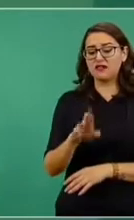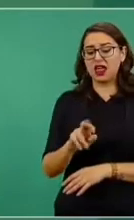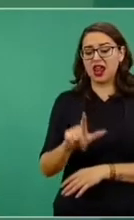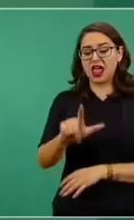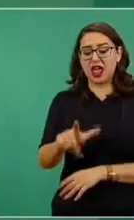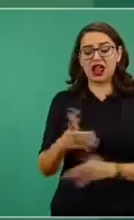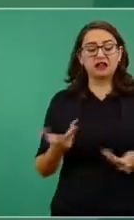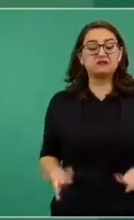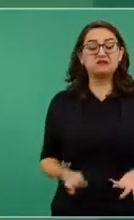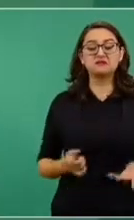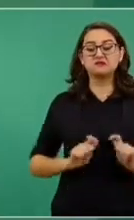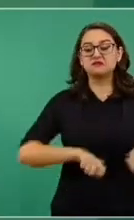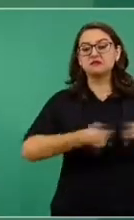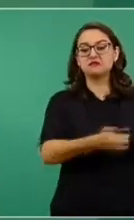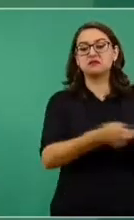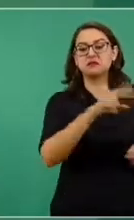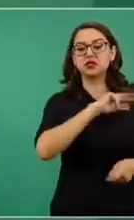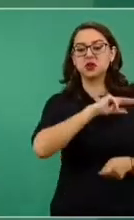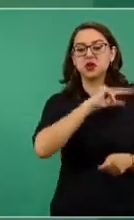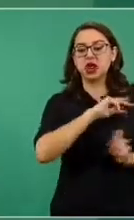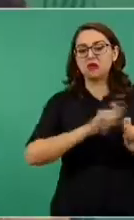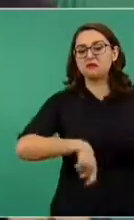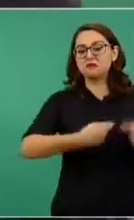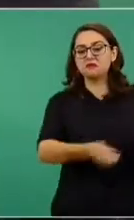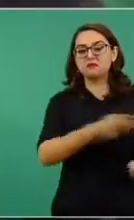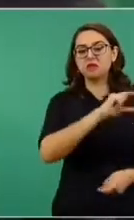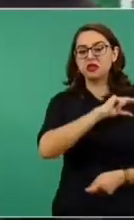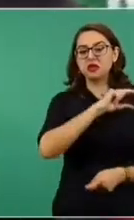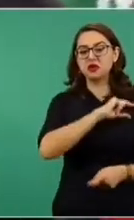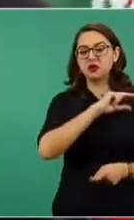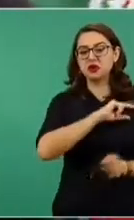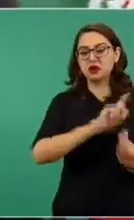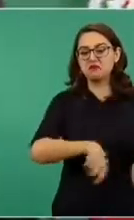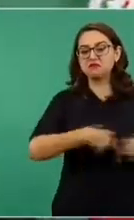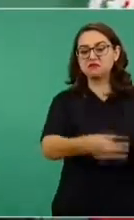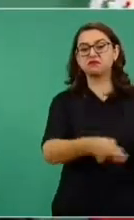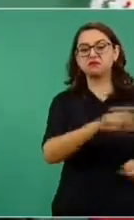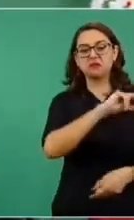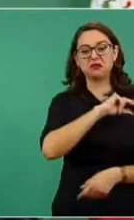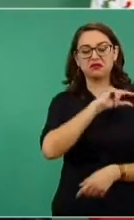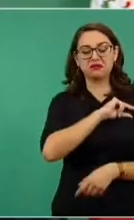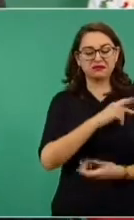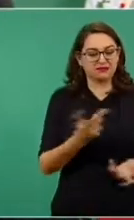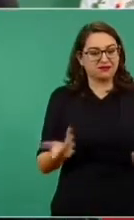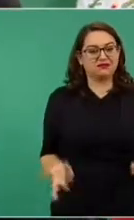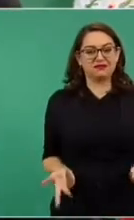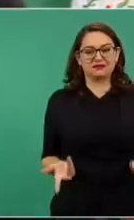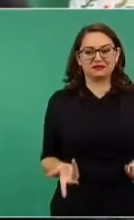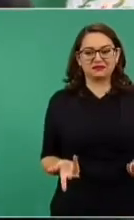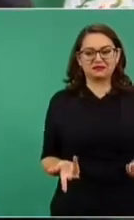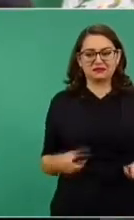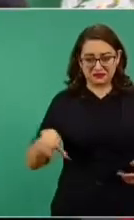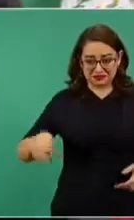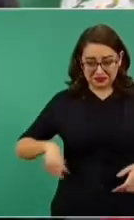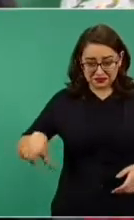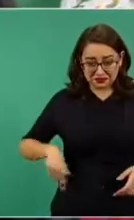Gobernar así es papita,